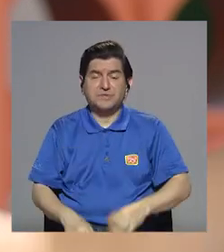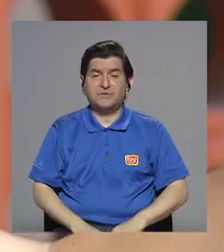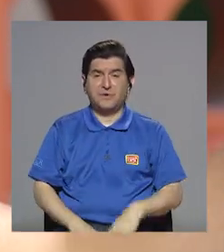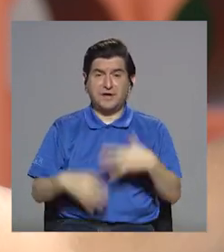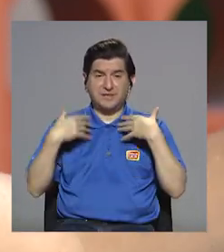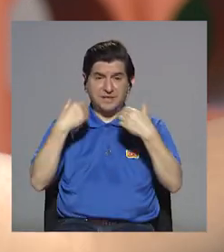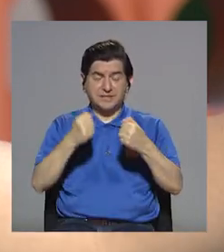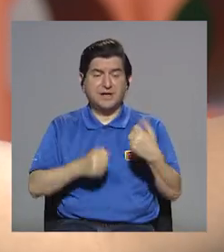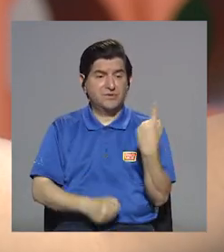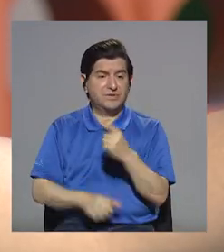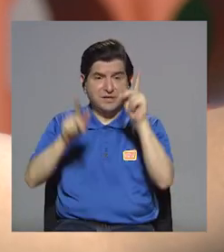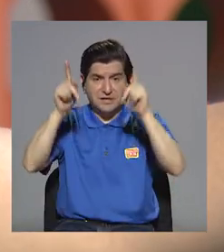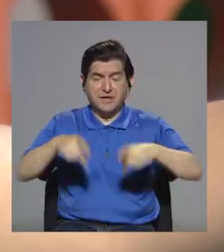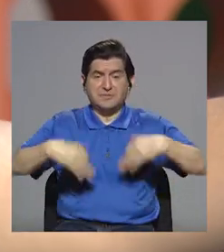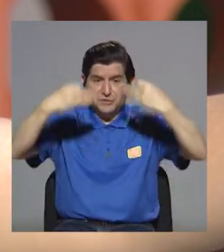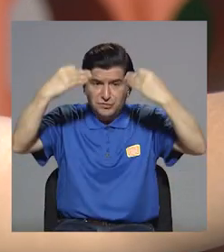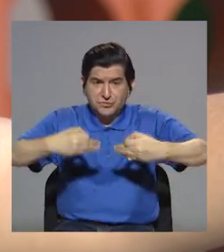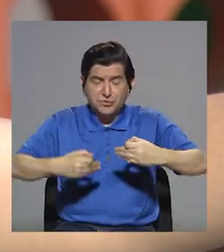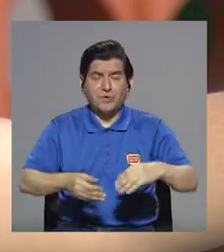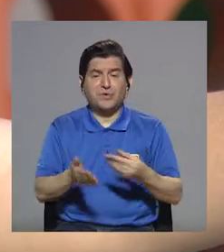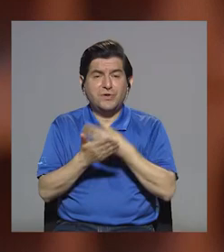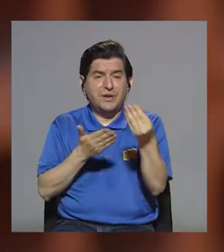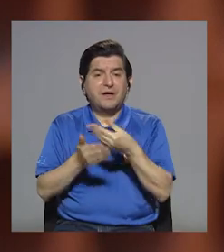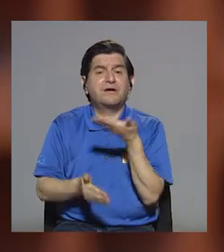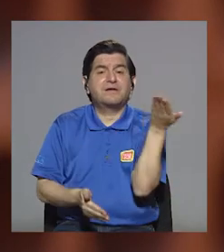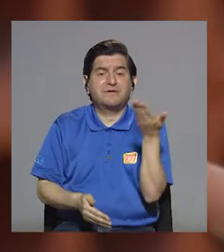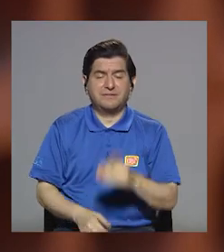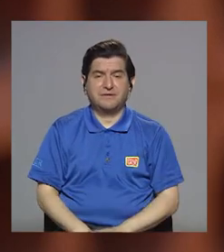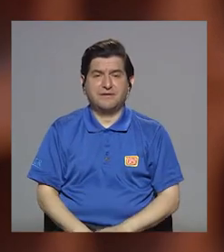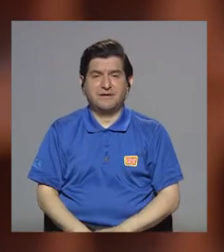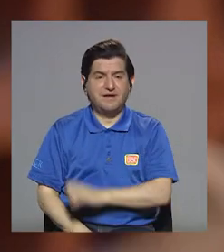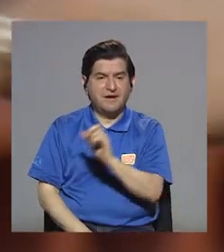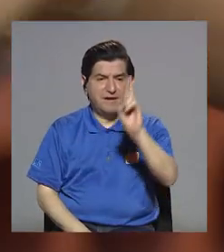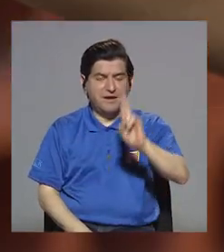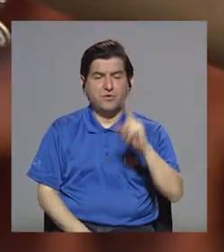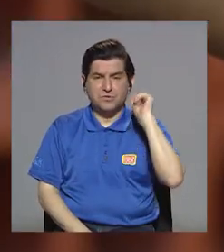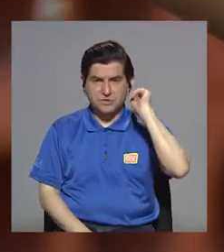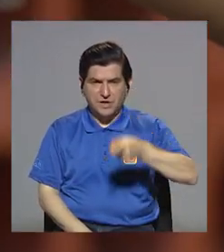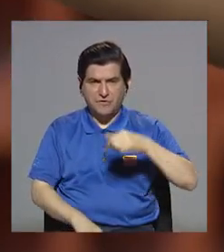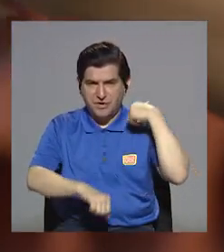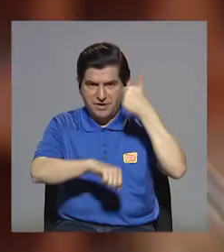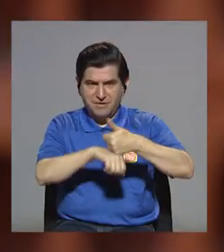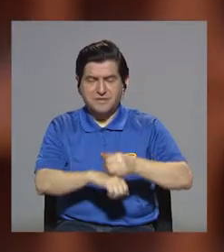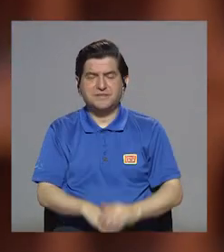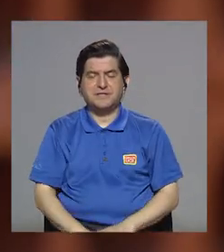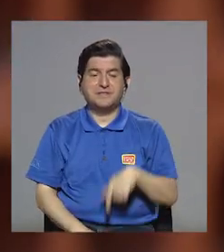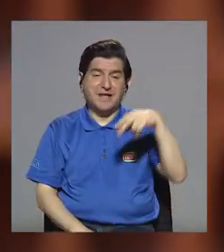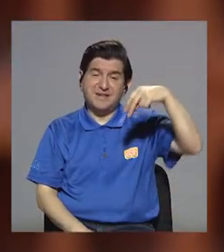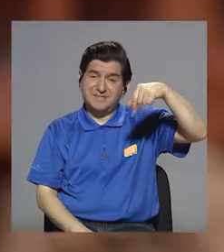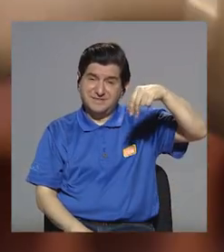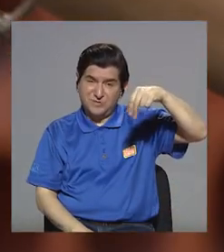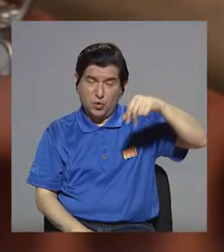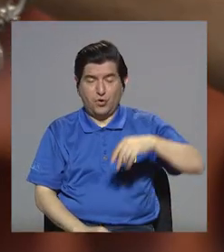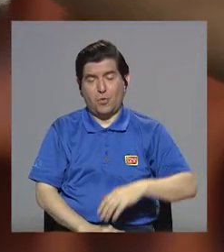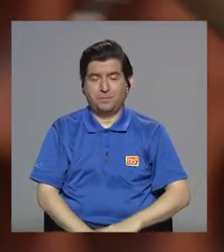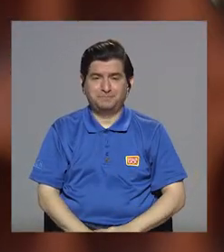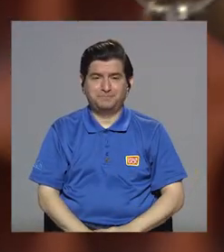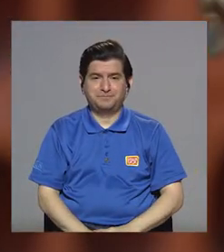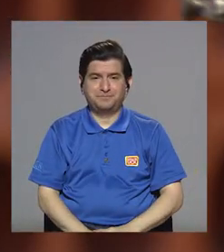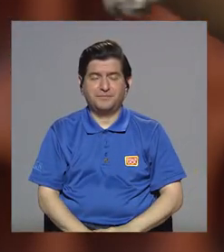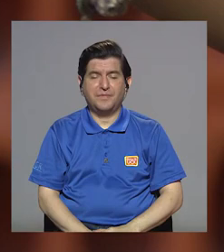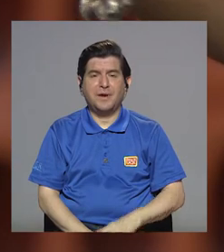persona pueda tomar decisiones sobre lo que consume. Luego, en Costa Rica es obligatorio determinar el sodio. El sodio, sí, eso sí.